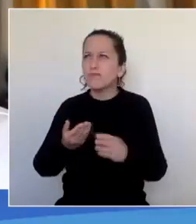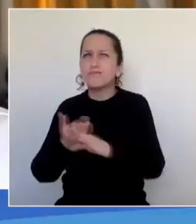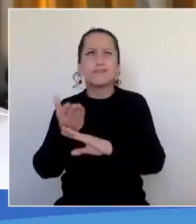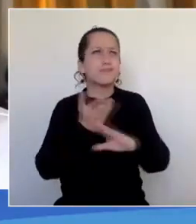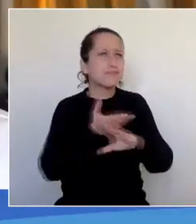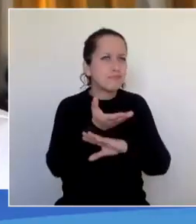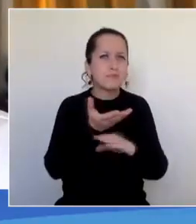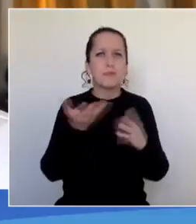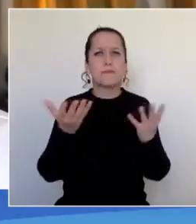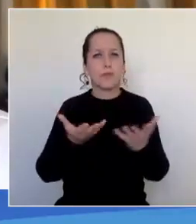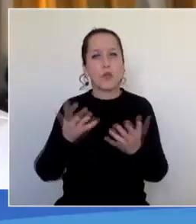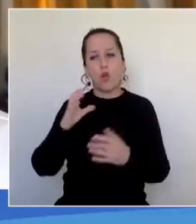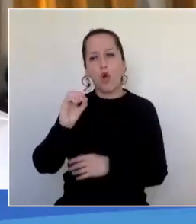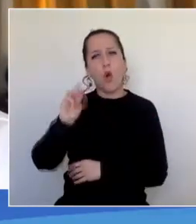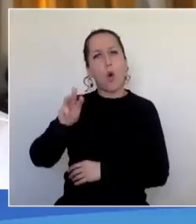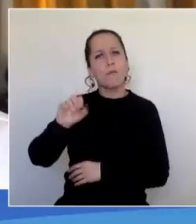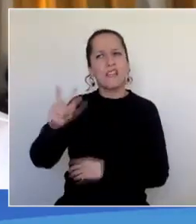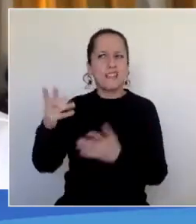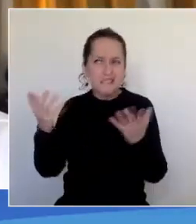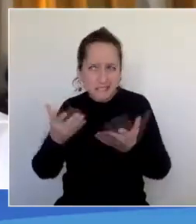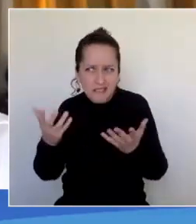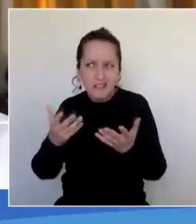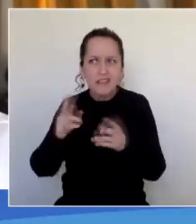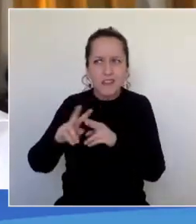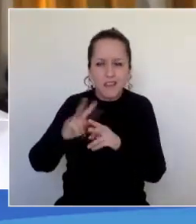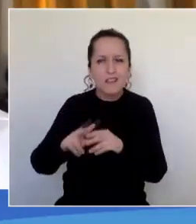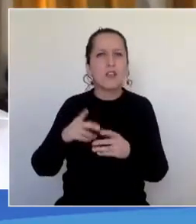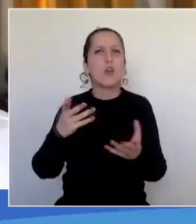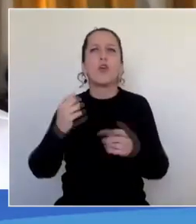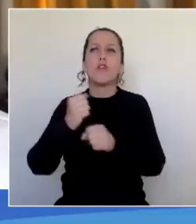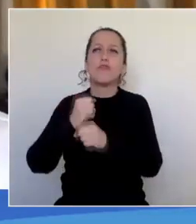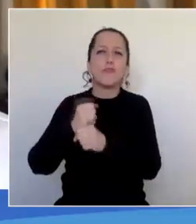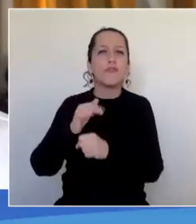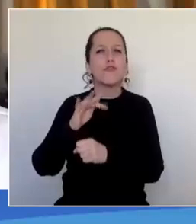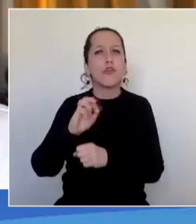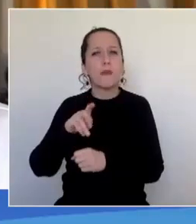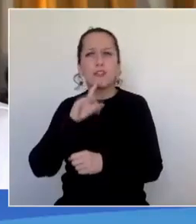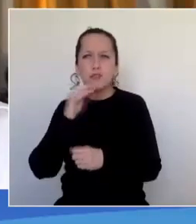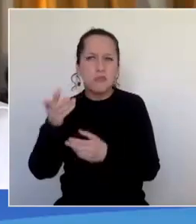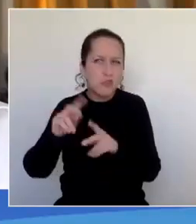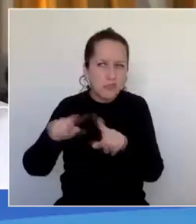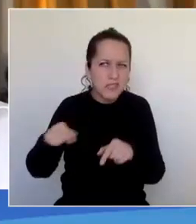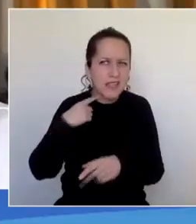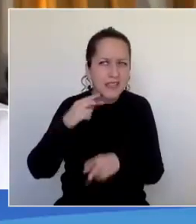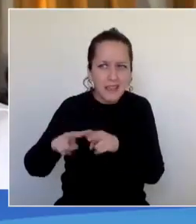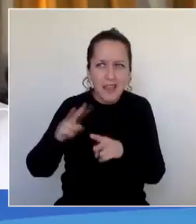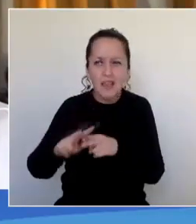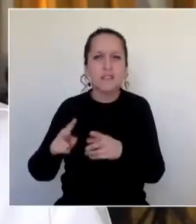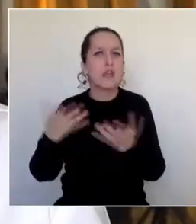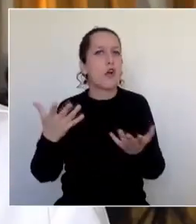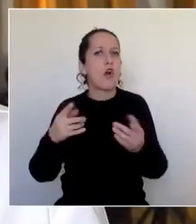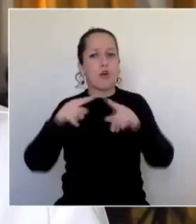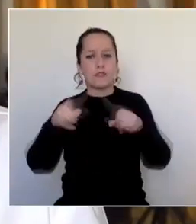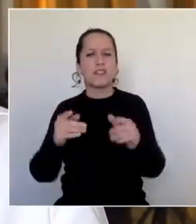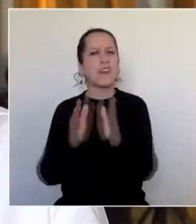trabajos, cuál es la labor que cumple la OMI, la Oficina de Fomento Productivo de un municipio, la Oficina de Asuntos Religiosos. Por lo tanto, hemos querido